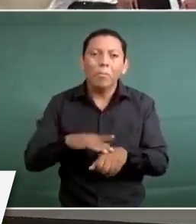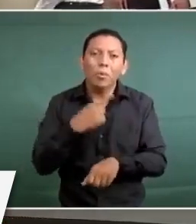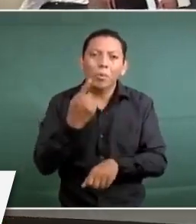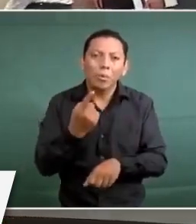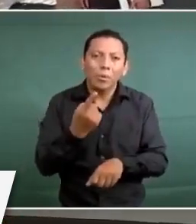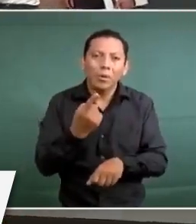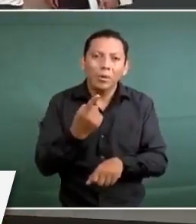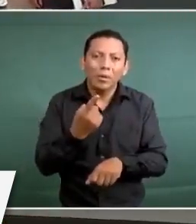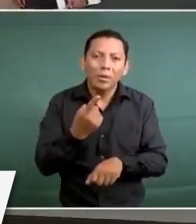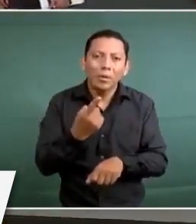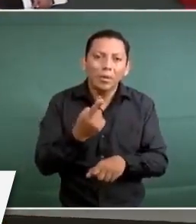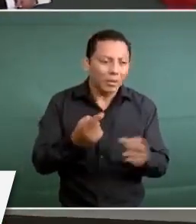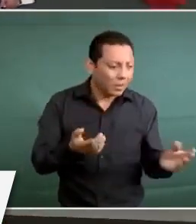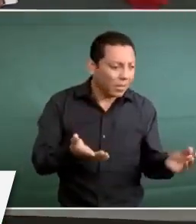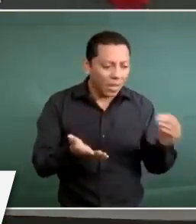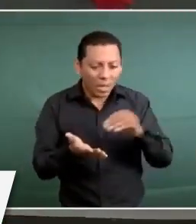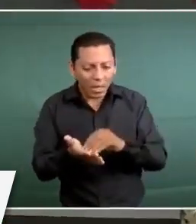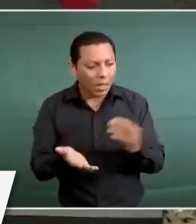actualización. Bueno,